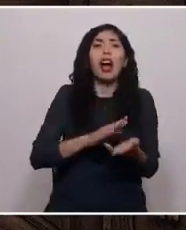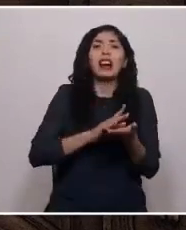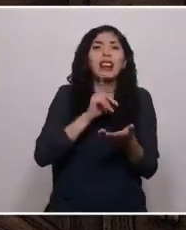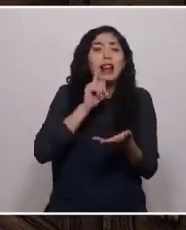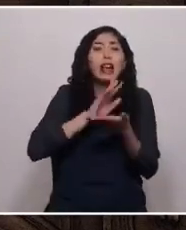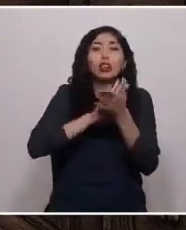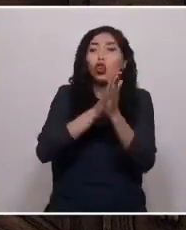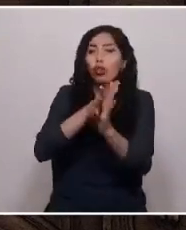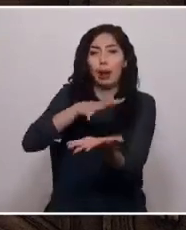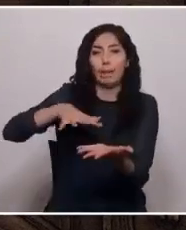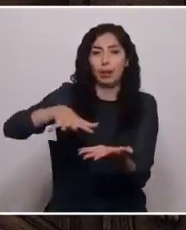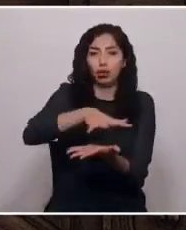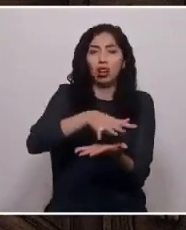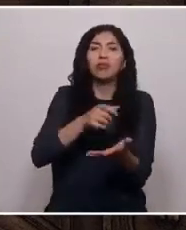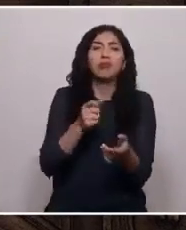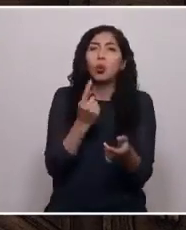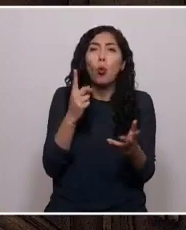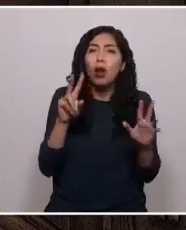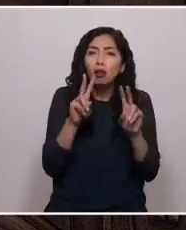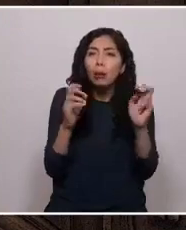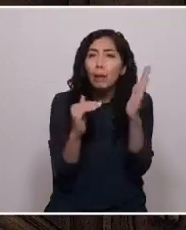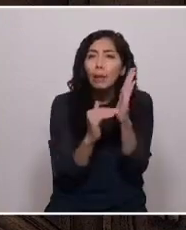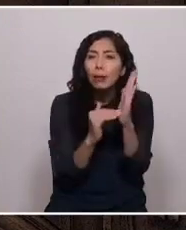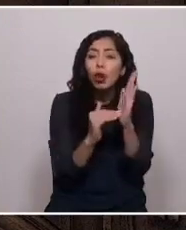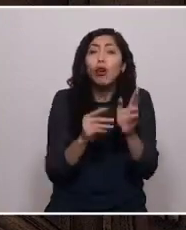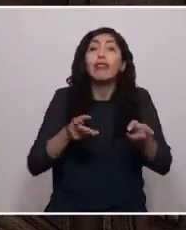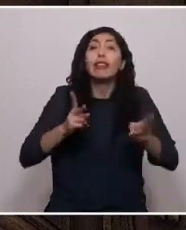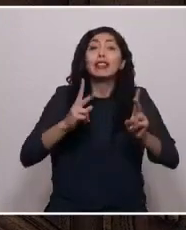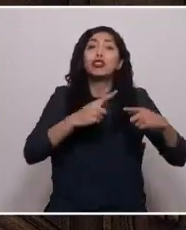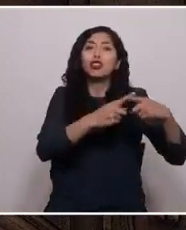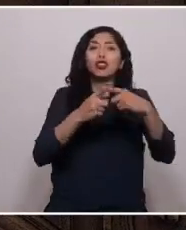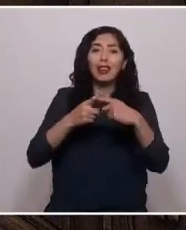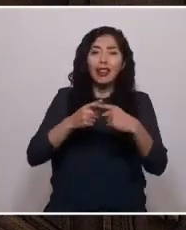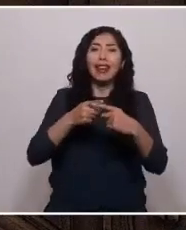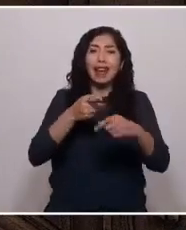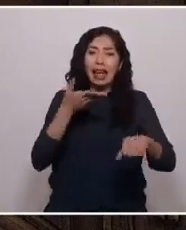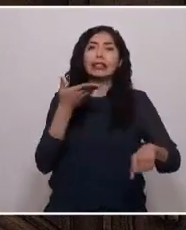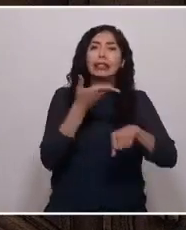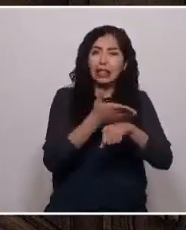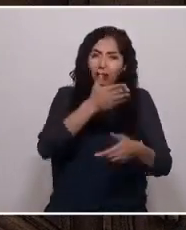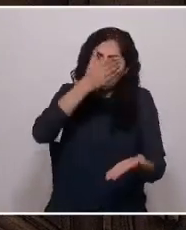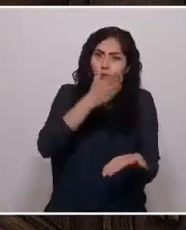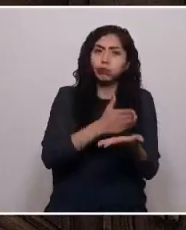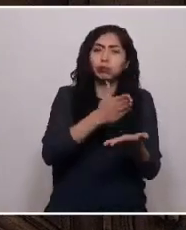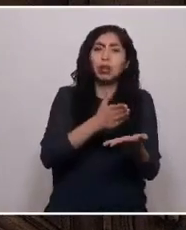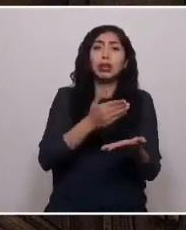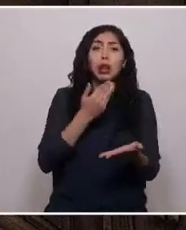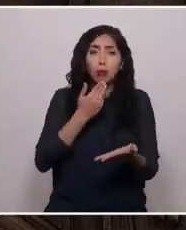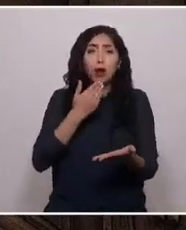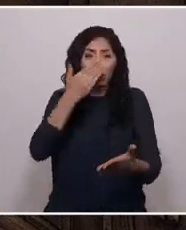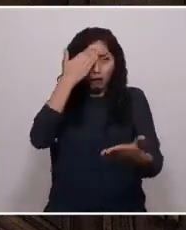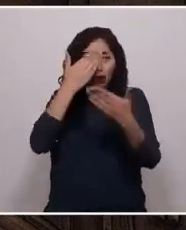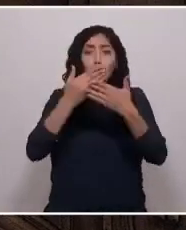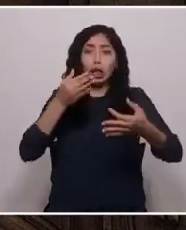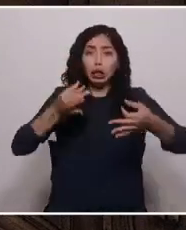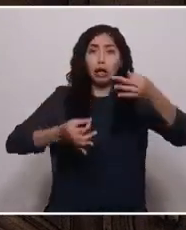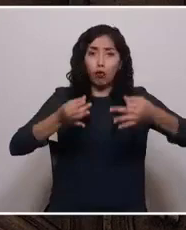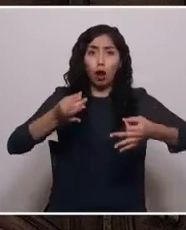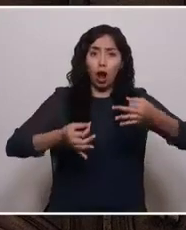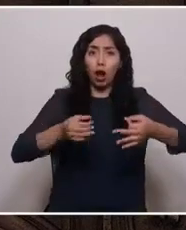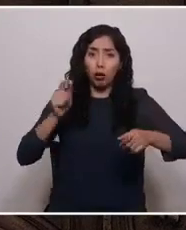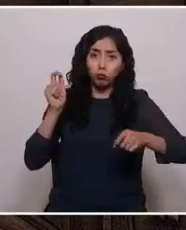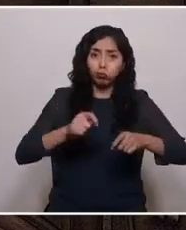Hablo de derechos sociales exigibles, incluso ante los tribunales de justicia. En caso de ser